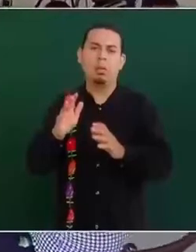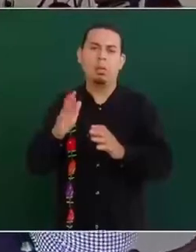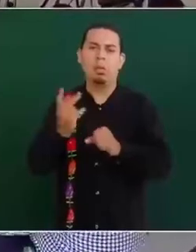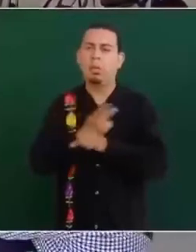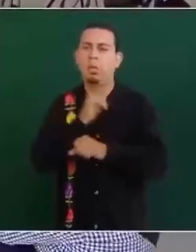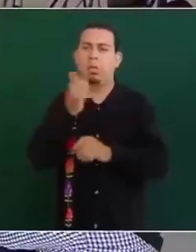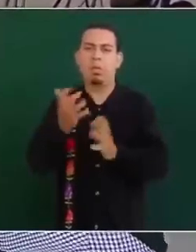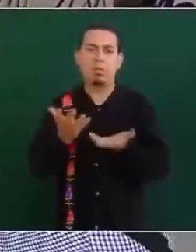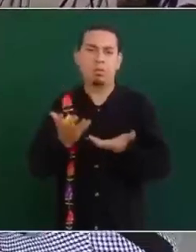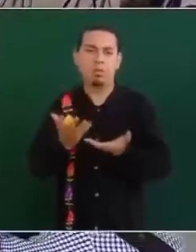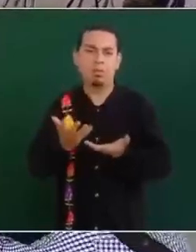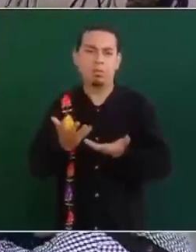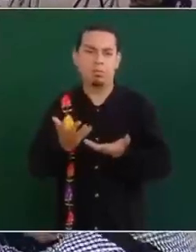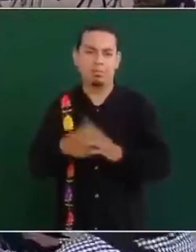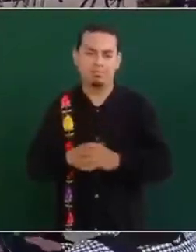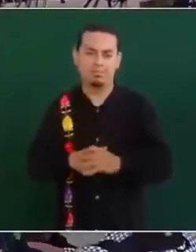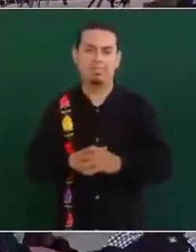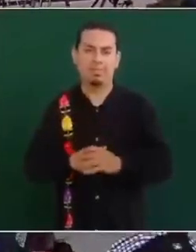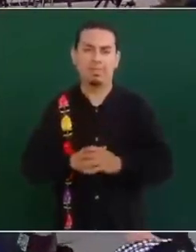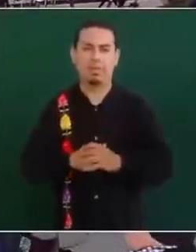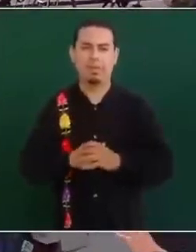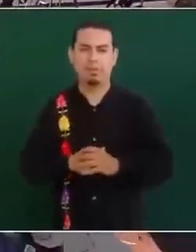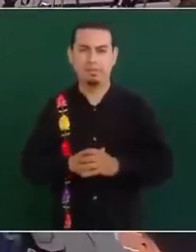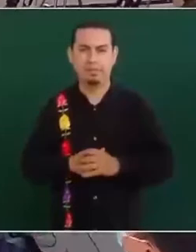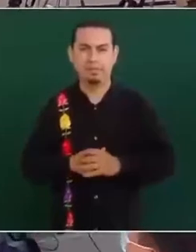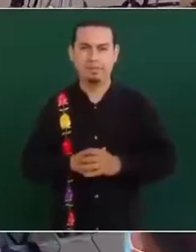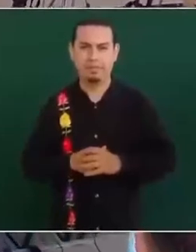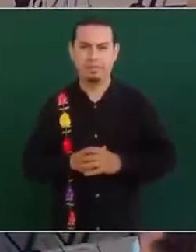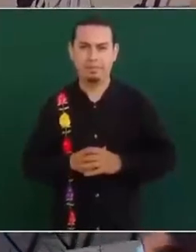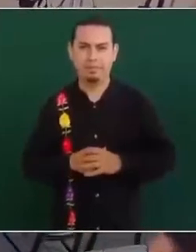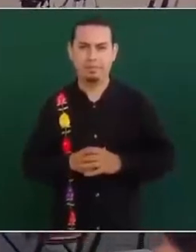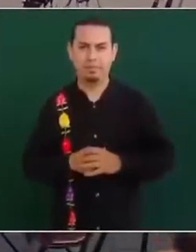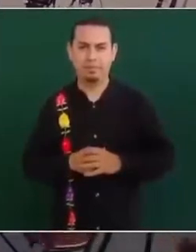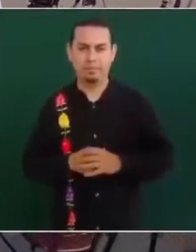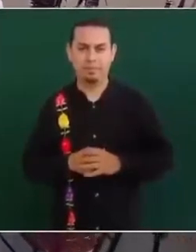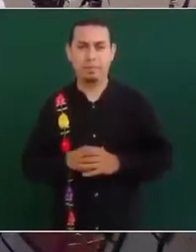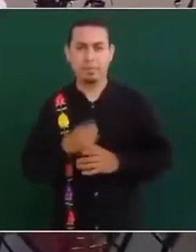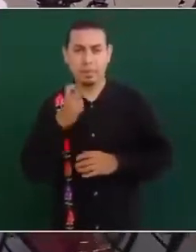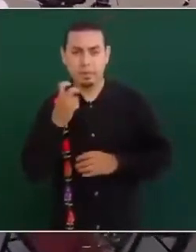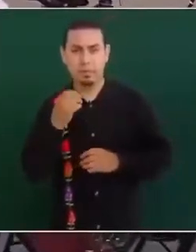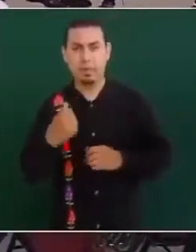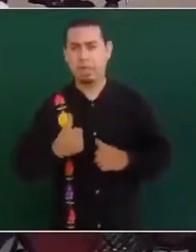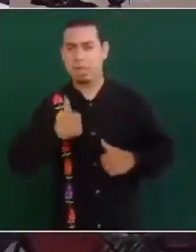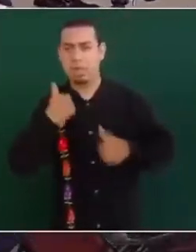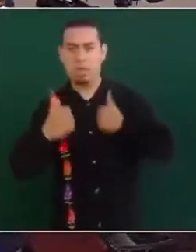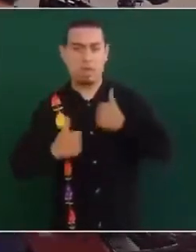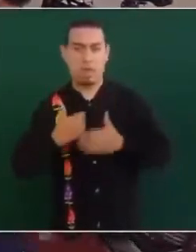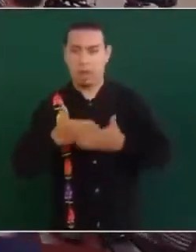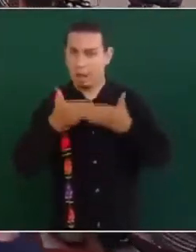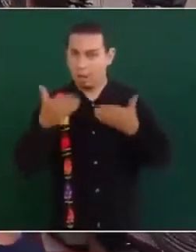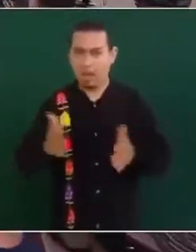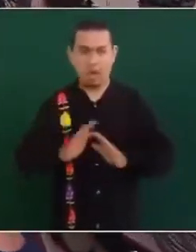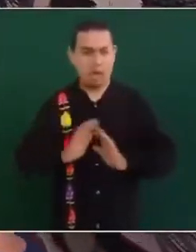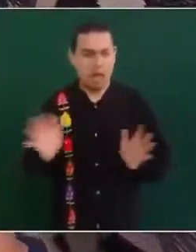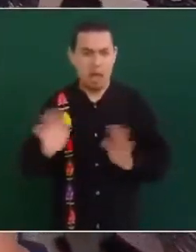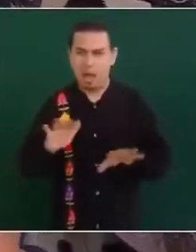pagaban, sí, a veces. Y había pleito hasta por eso. Presidente… Entonces, ya